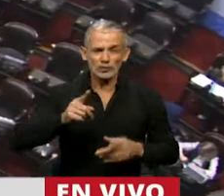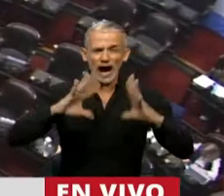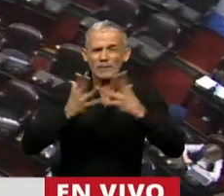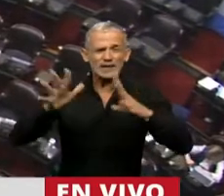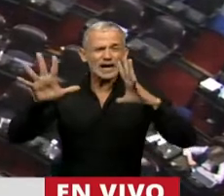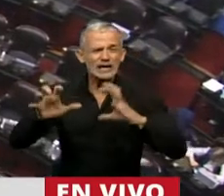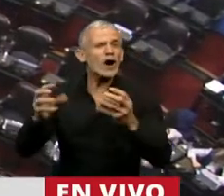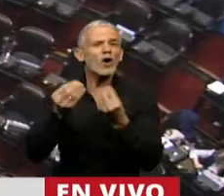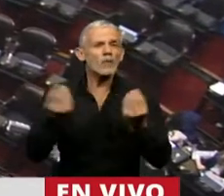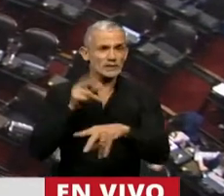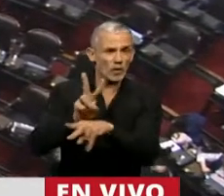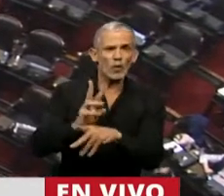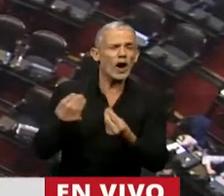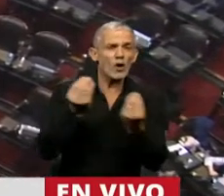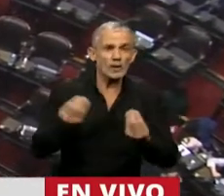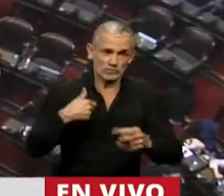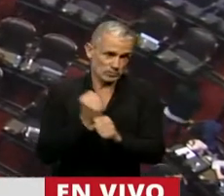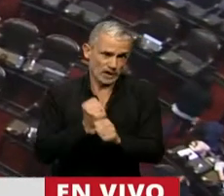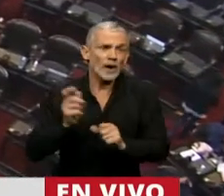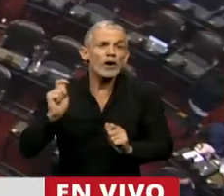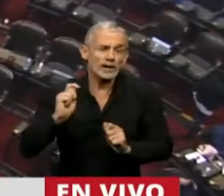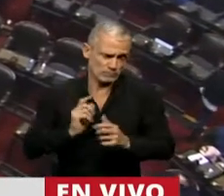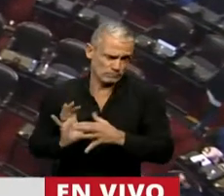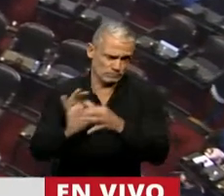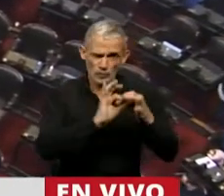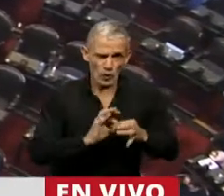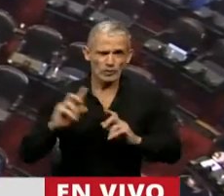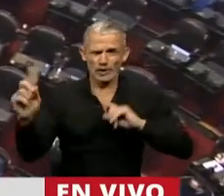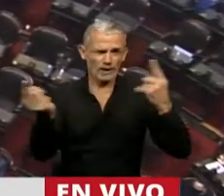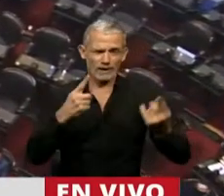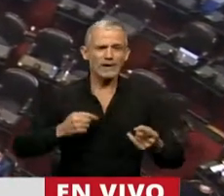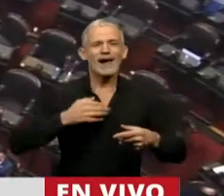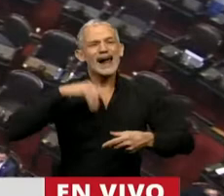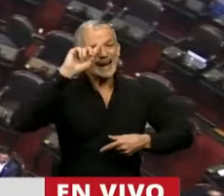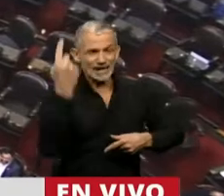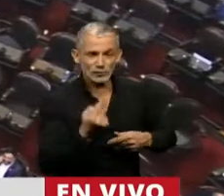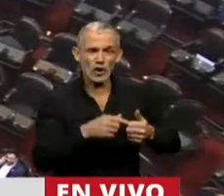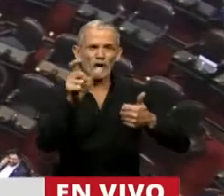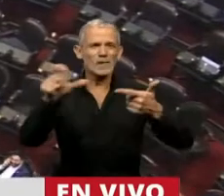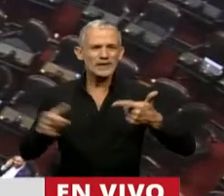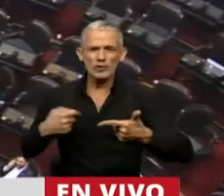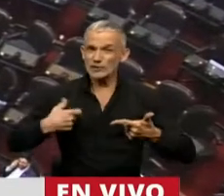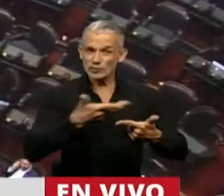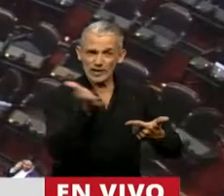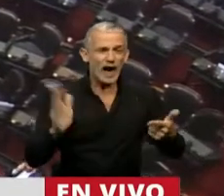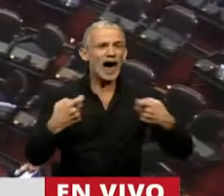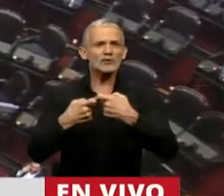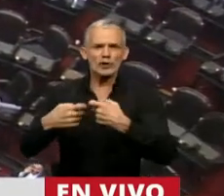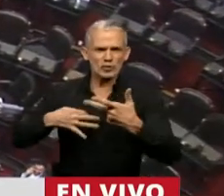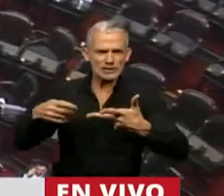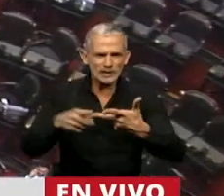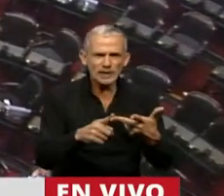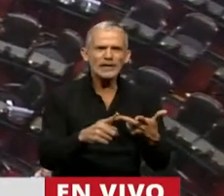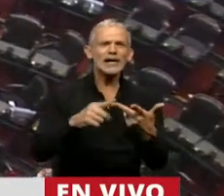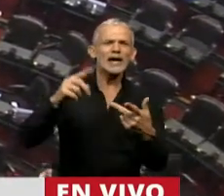para cuidar la casa de todos es un trabajo conjunto entre el Estado, entre los ciudadanos, entre las organizaciones de la